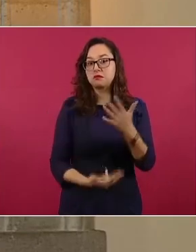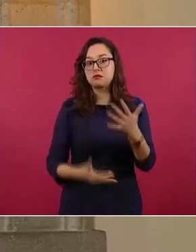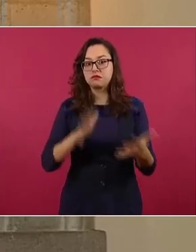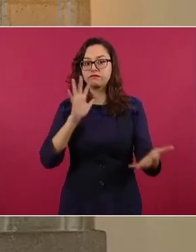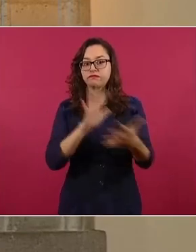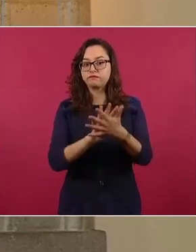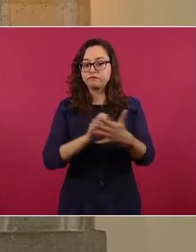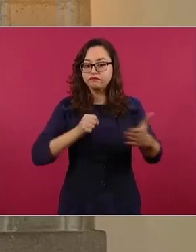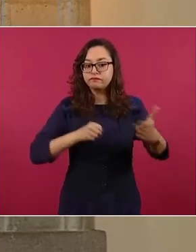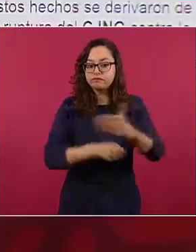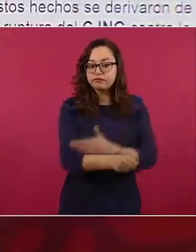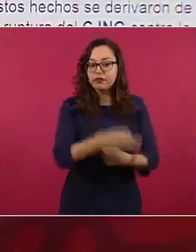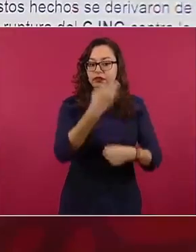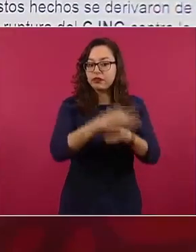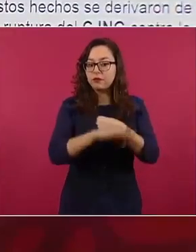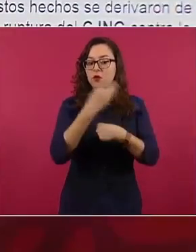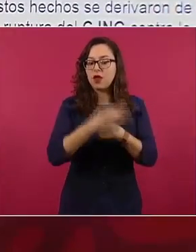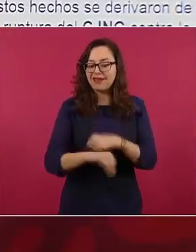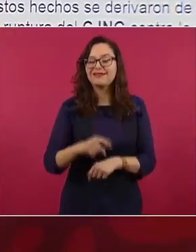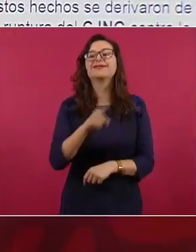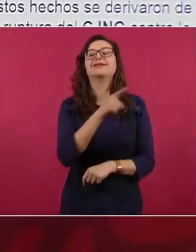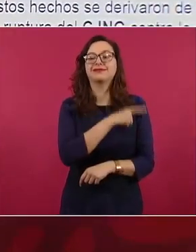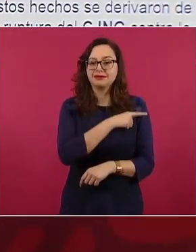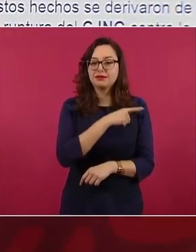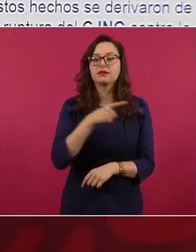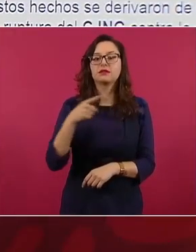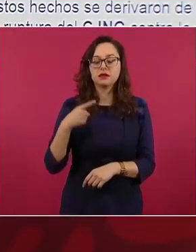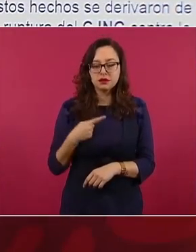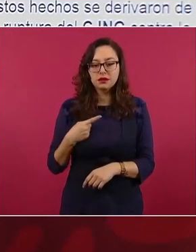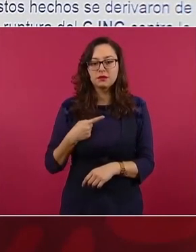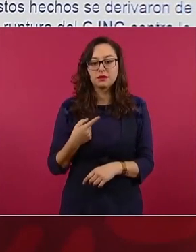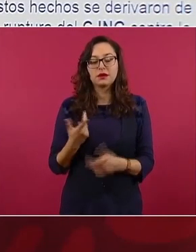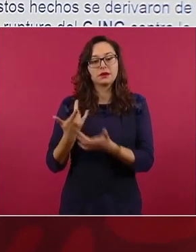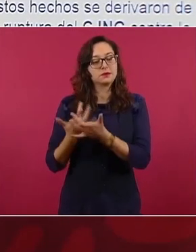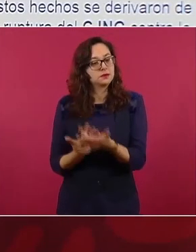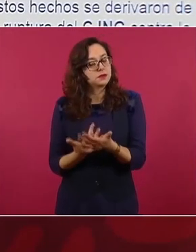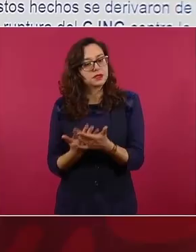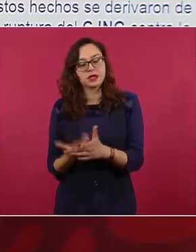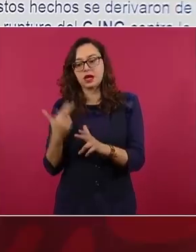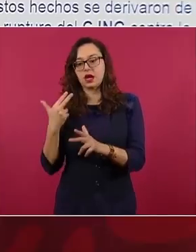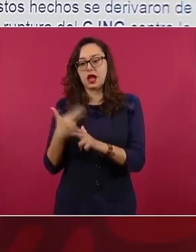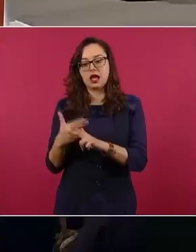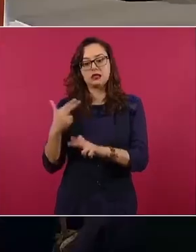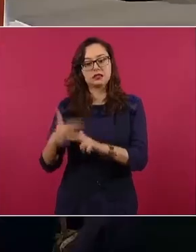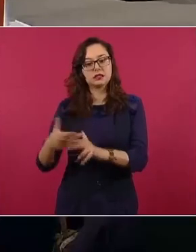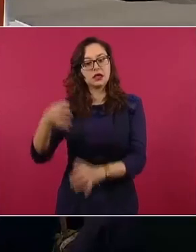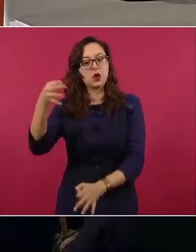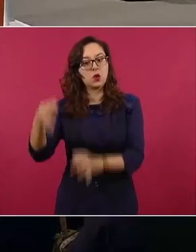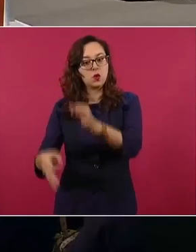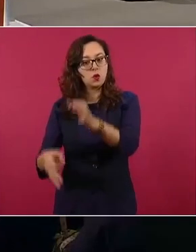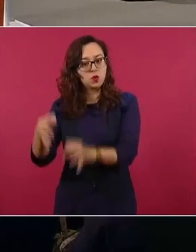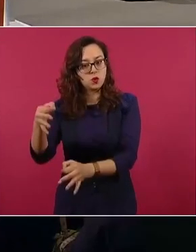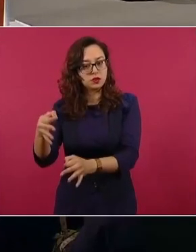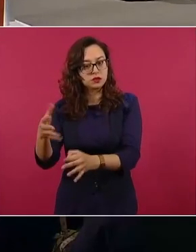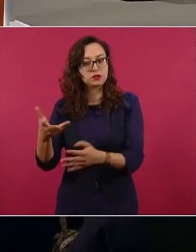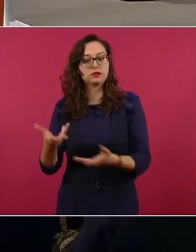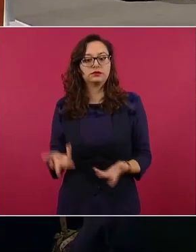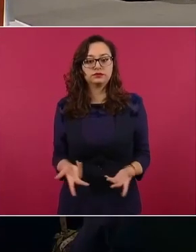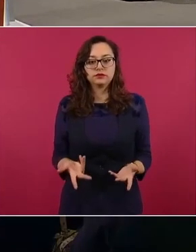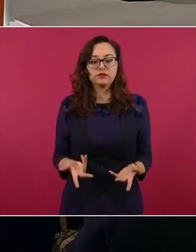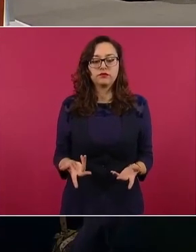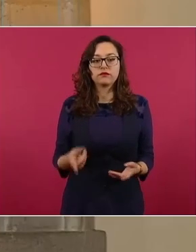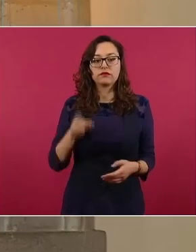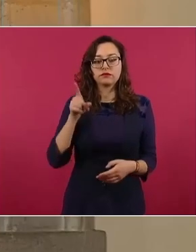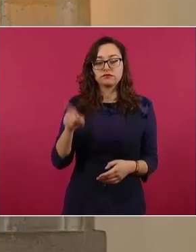manera automática cuando se dan los supuestos de vinculación procesal de estos sujetos y no está sujeto al arbitrio